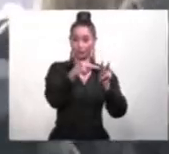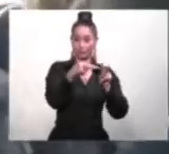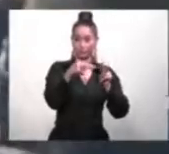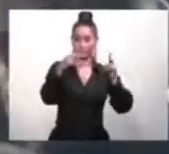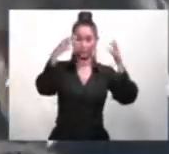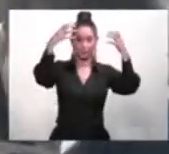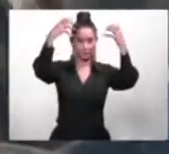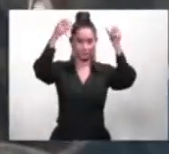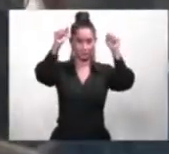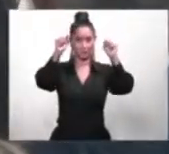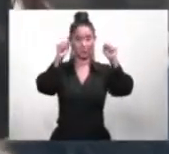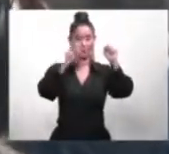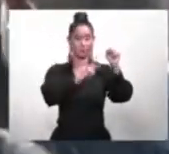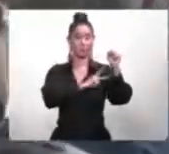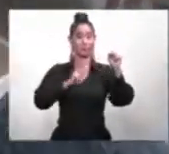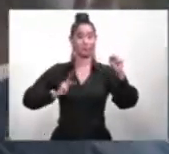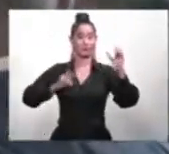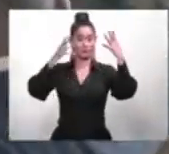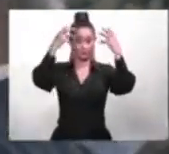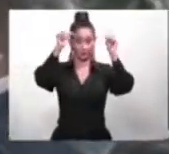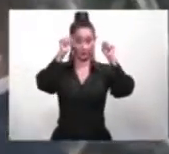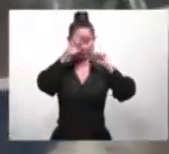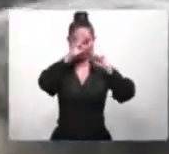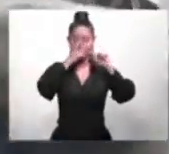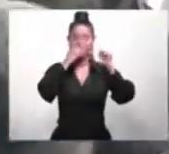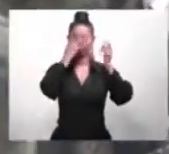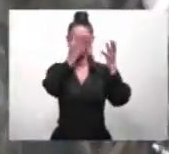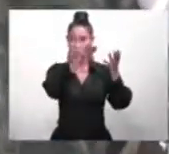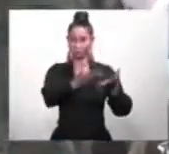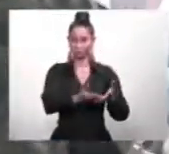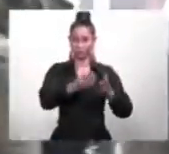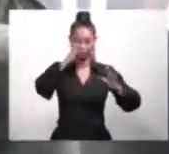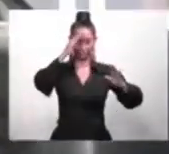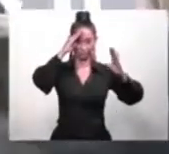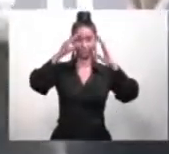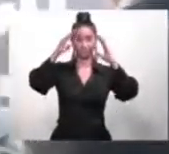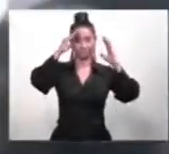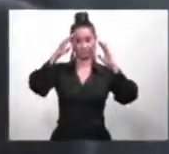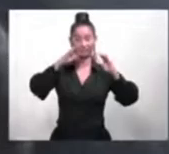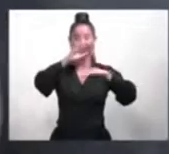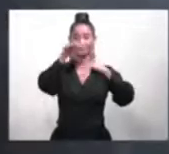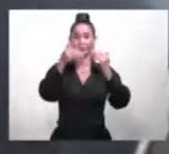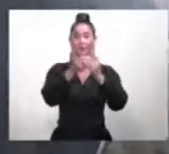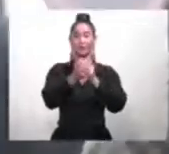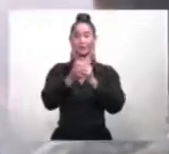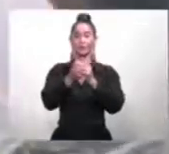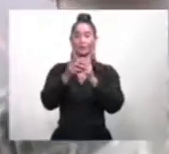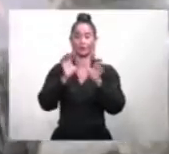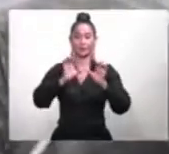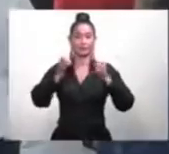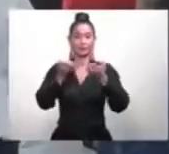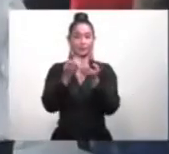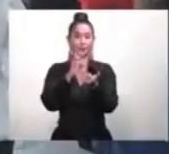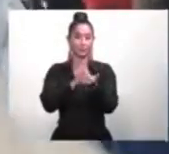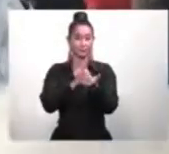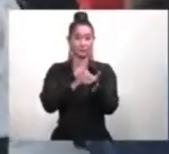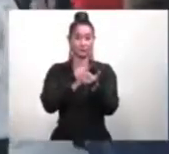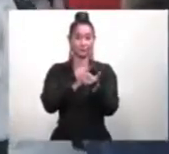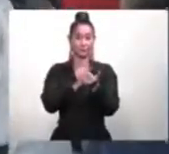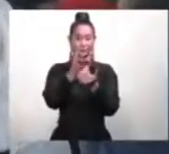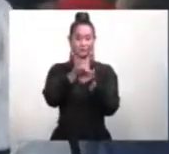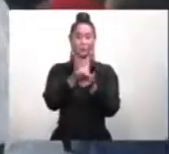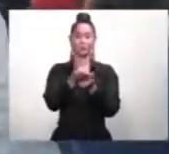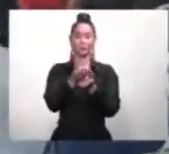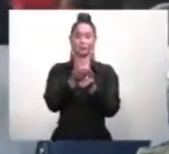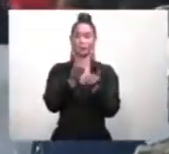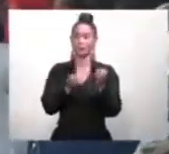Presidente, la excelentísima señora Vicepresidenta, dan un saludo al personal médico, personal de